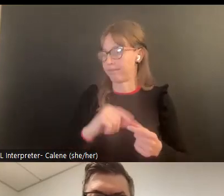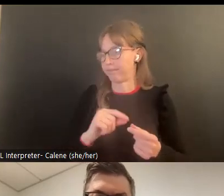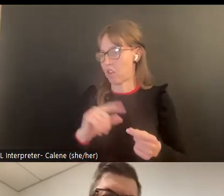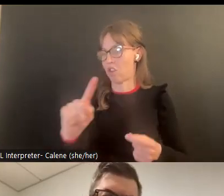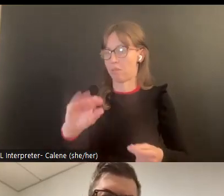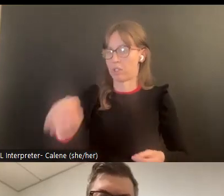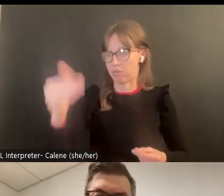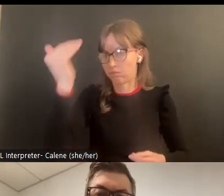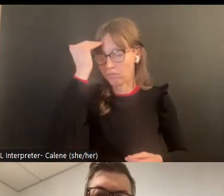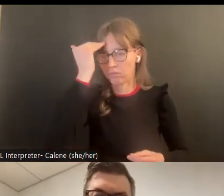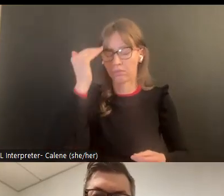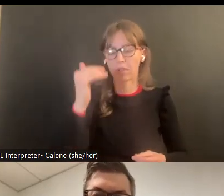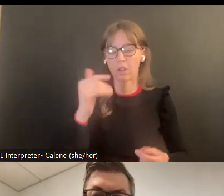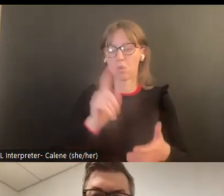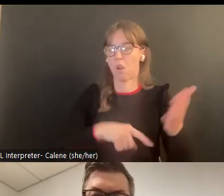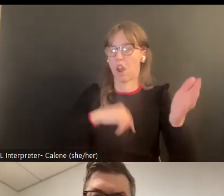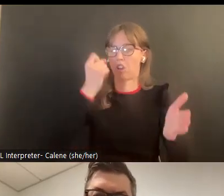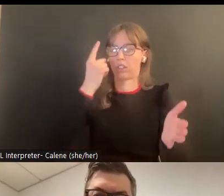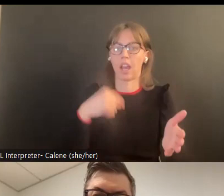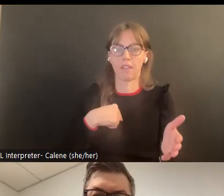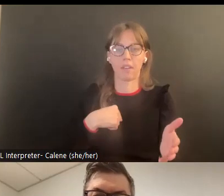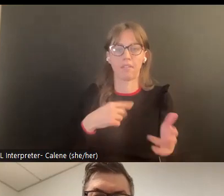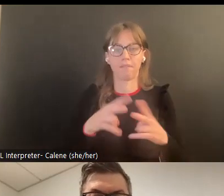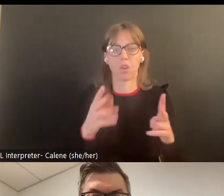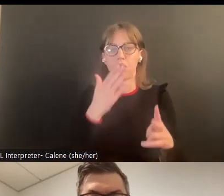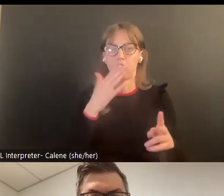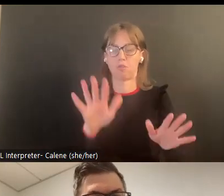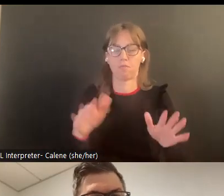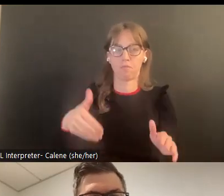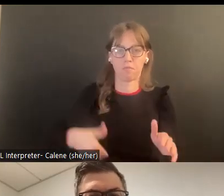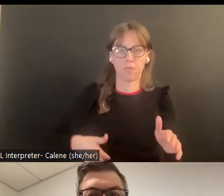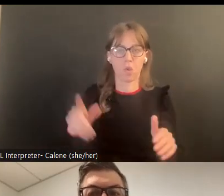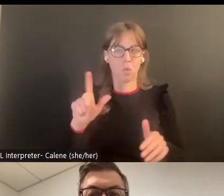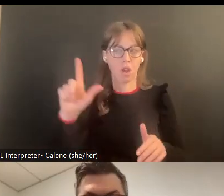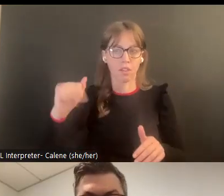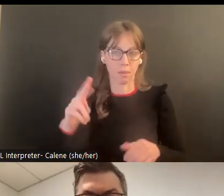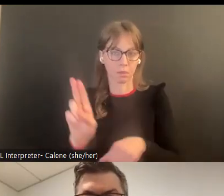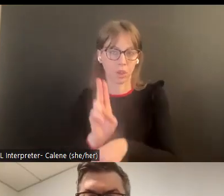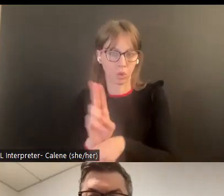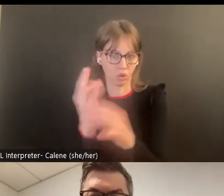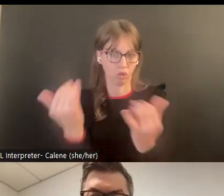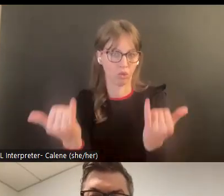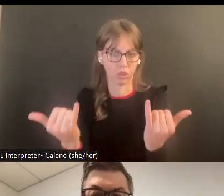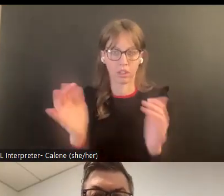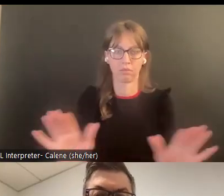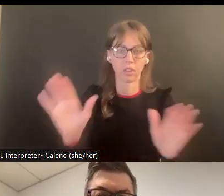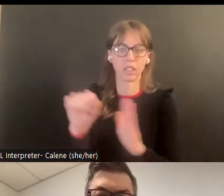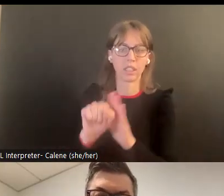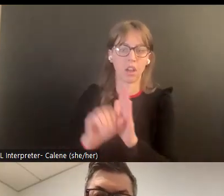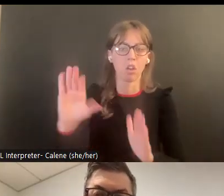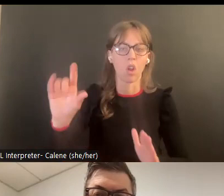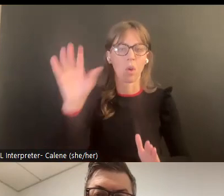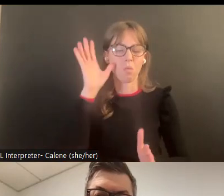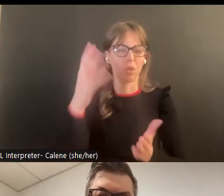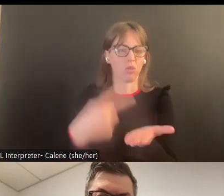No voy a decir que estoy 100% seguro, pero debo decir, pues, de lo que yo entiendo, de lo que el lab está